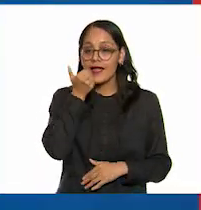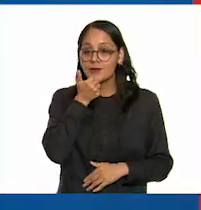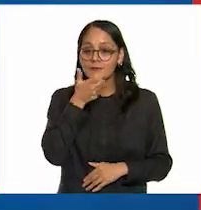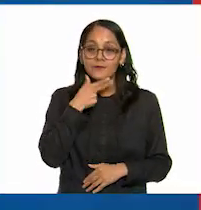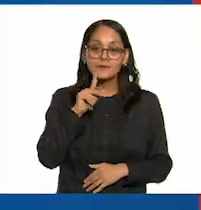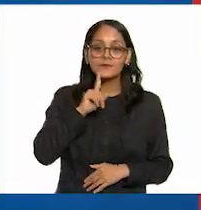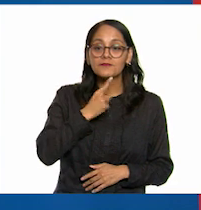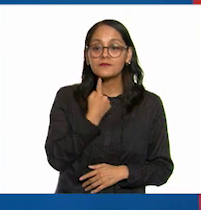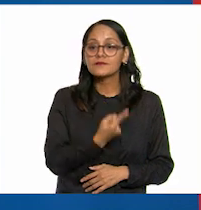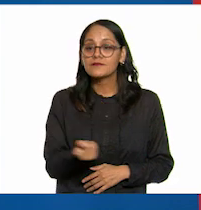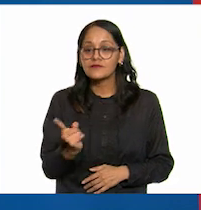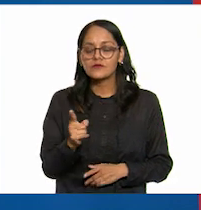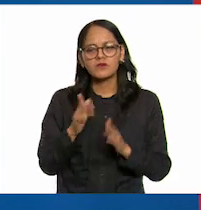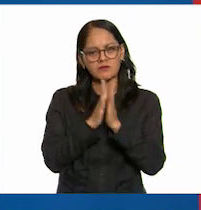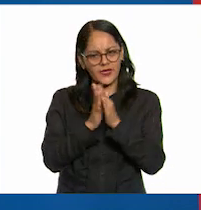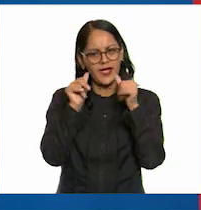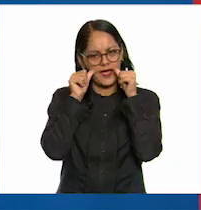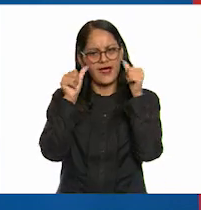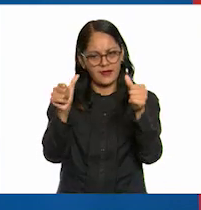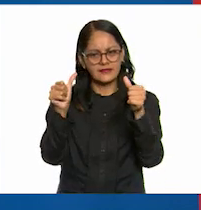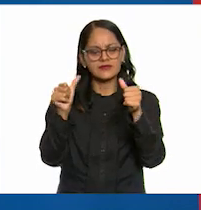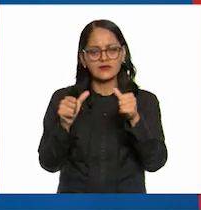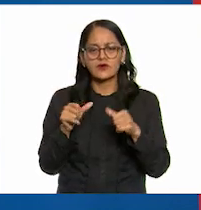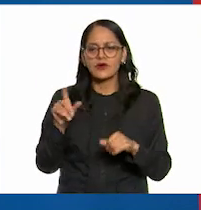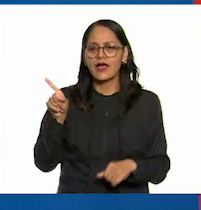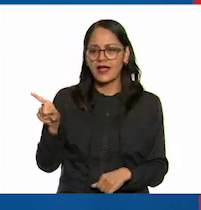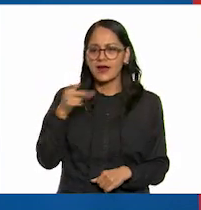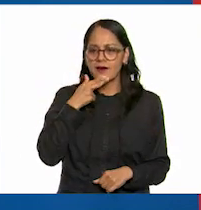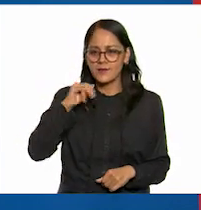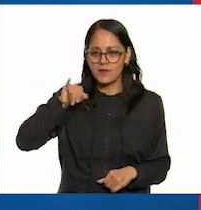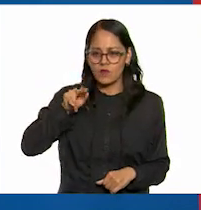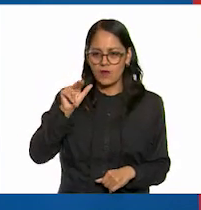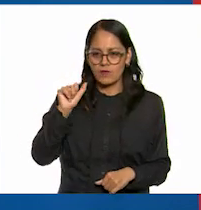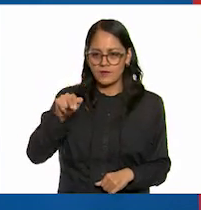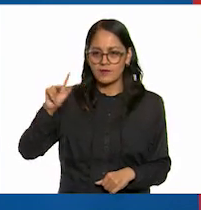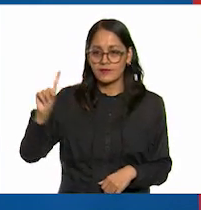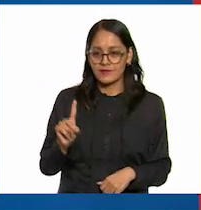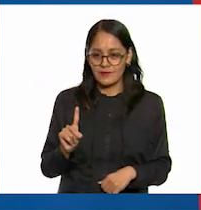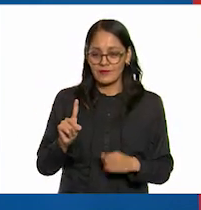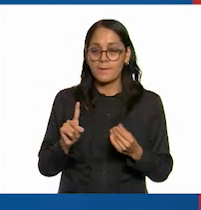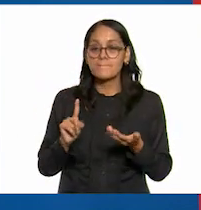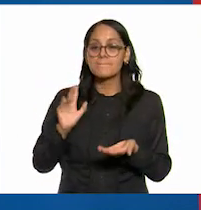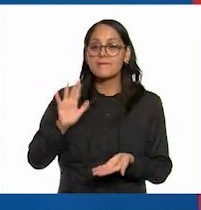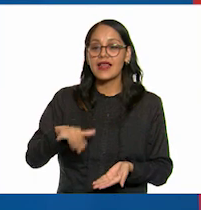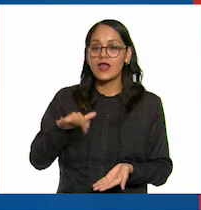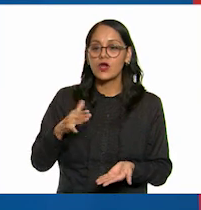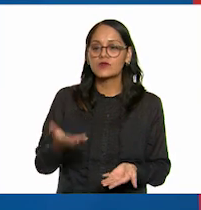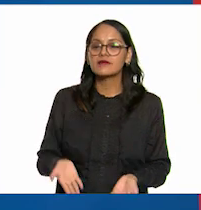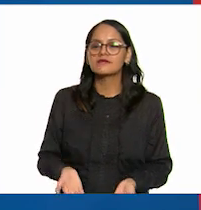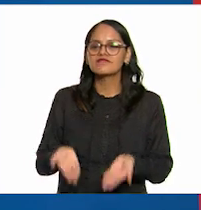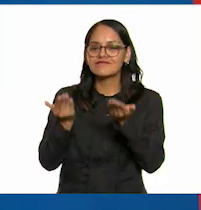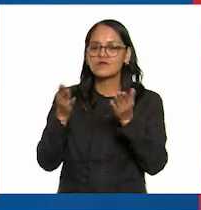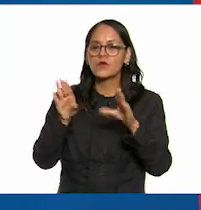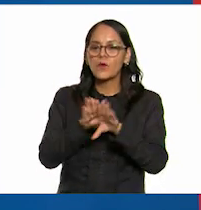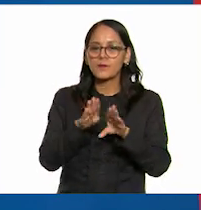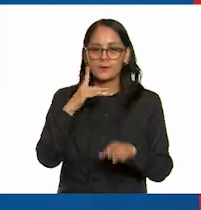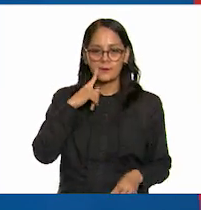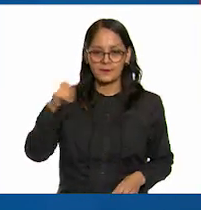alumnos pongan mucha atención en cómo juan carlos me pasará la pelota por favor juan carlos